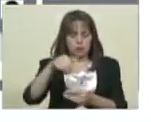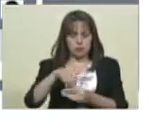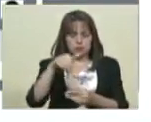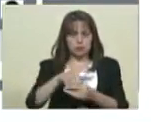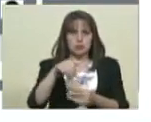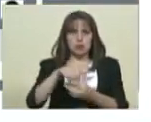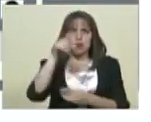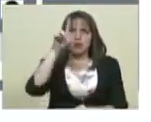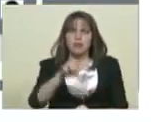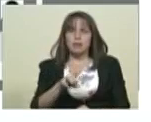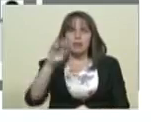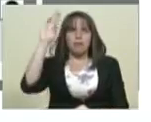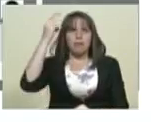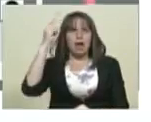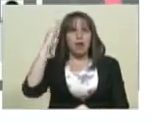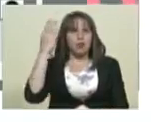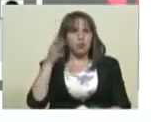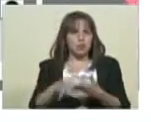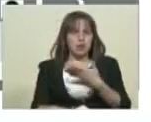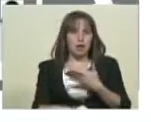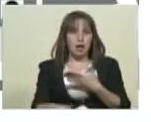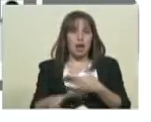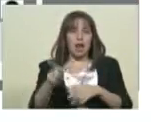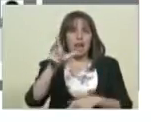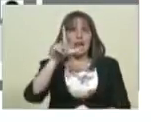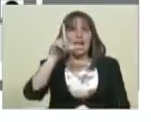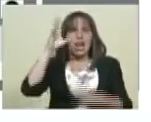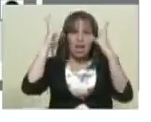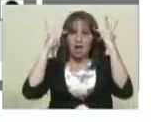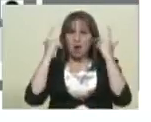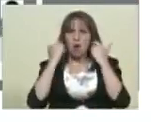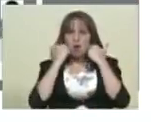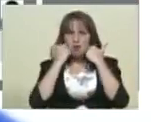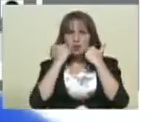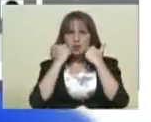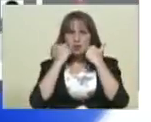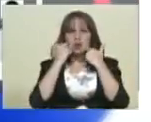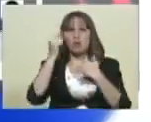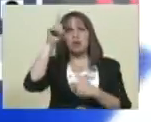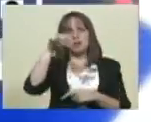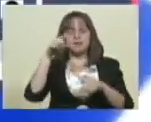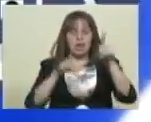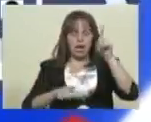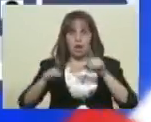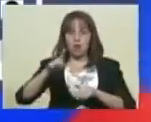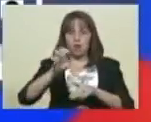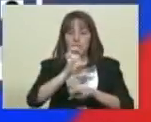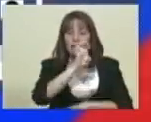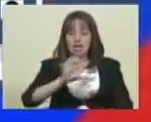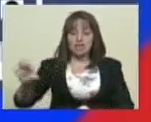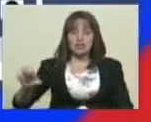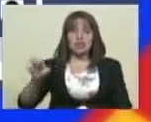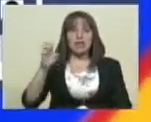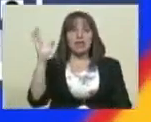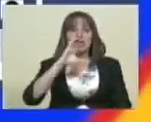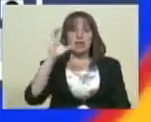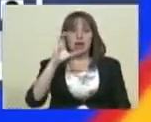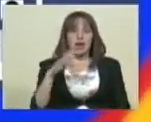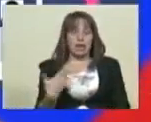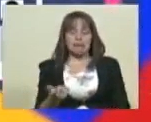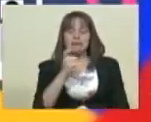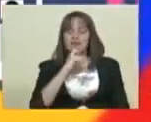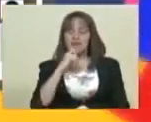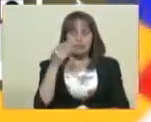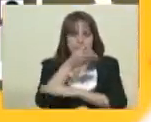Baruta. Algunas de Leóncio Martínez que pertenecen a algunas urbanizaciones del este de Caracas que, por supuesto, es difícil